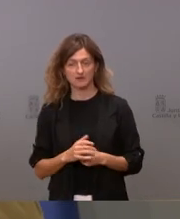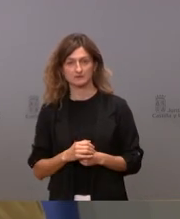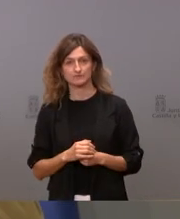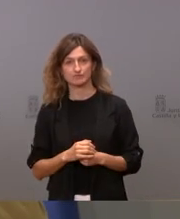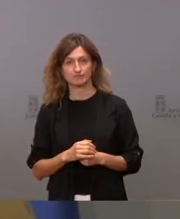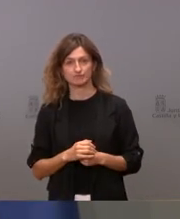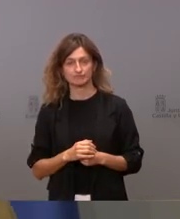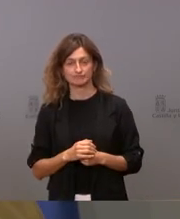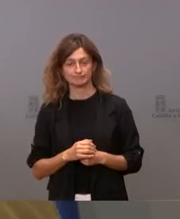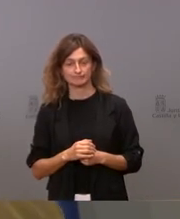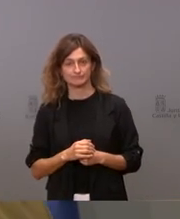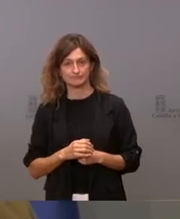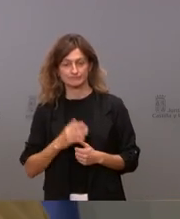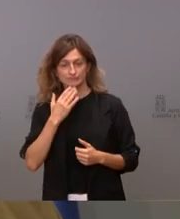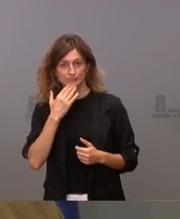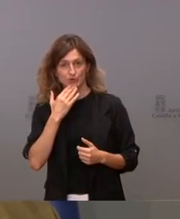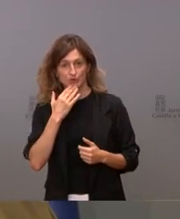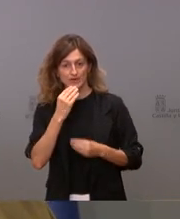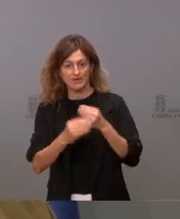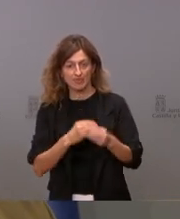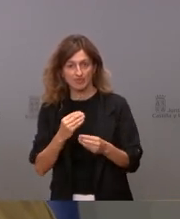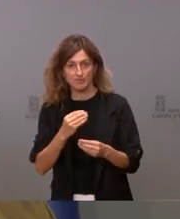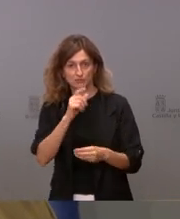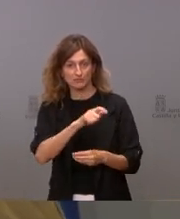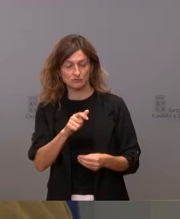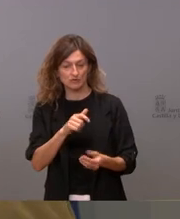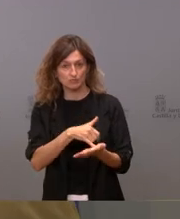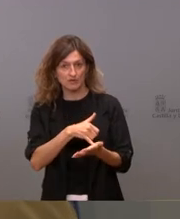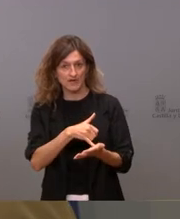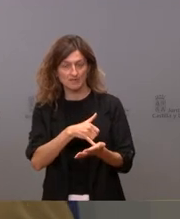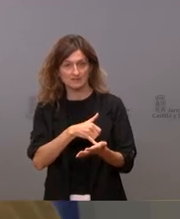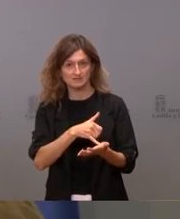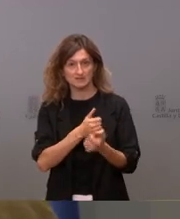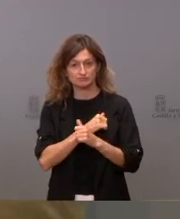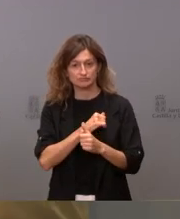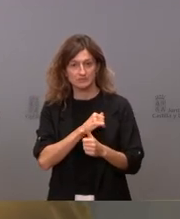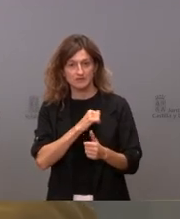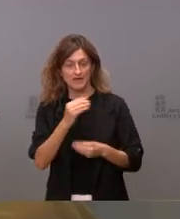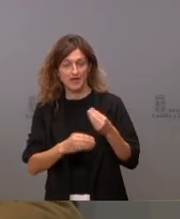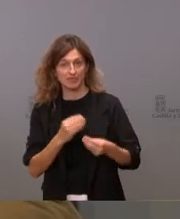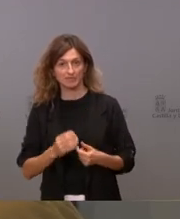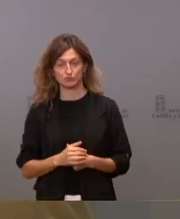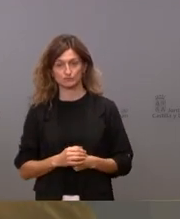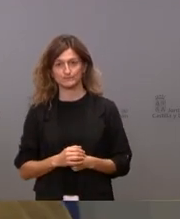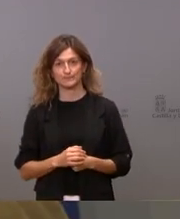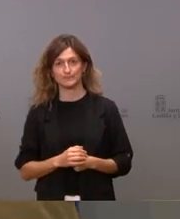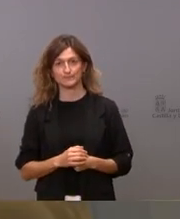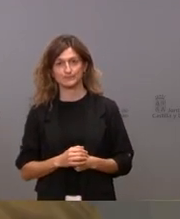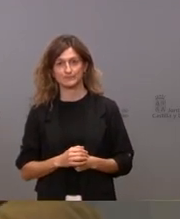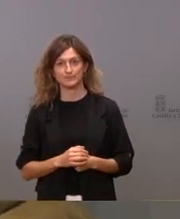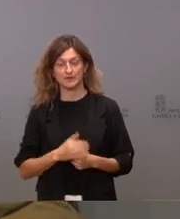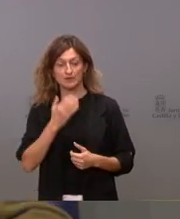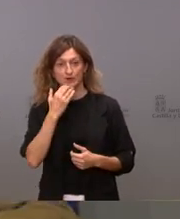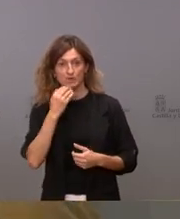de qué hacemos con los subsidios, cómo protegemos a los vulnerables. Yo, lo que lo quiero decir es, si yo